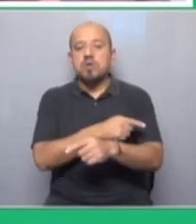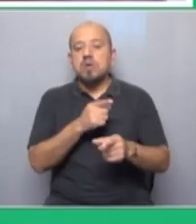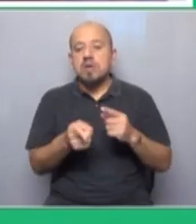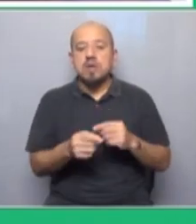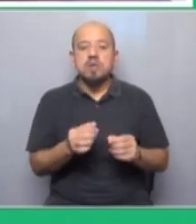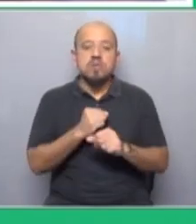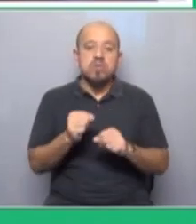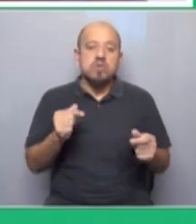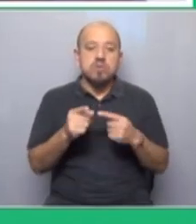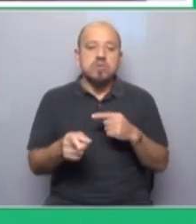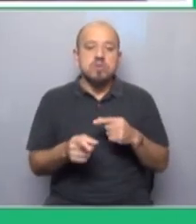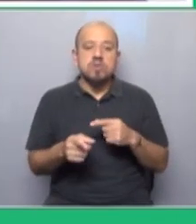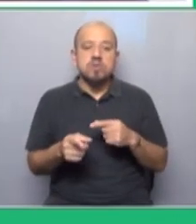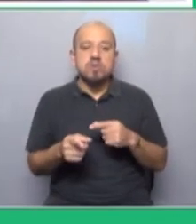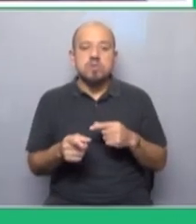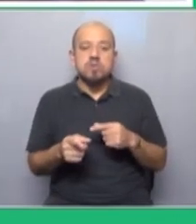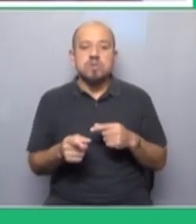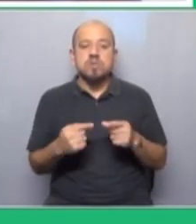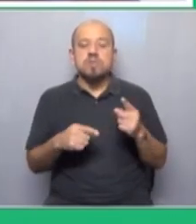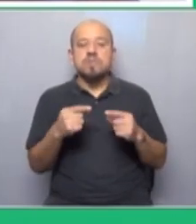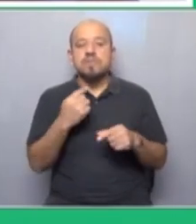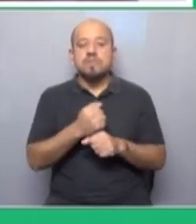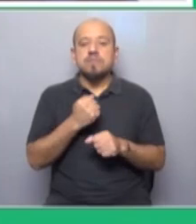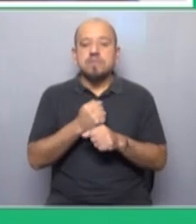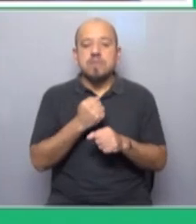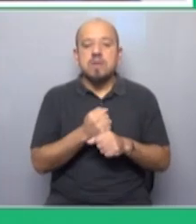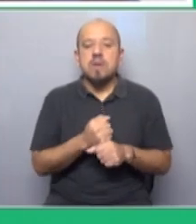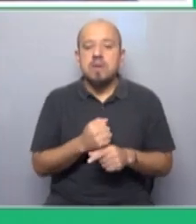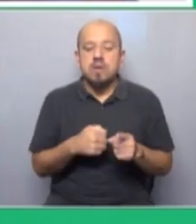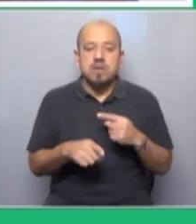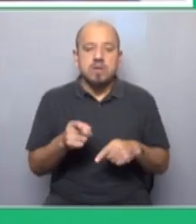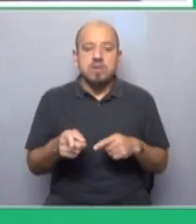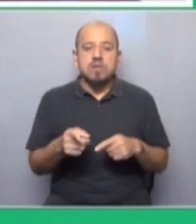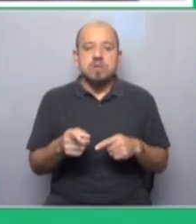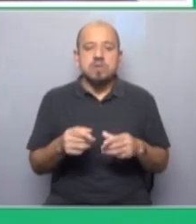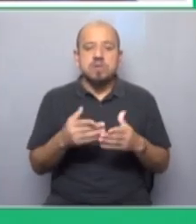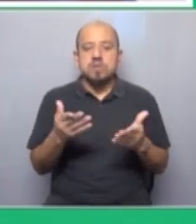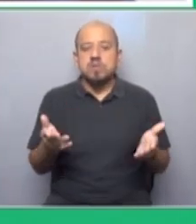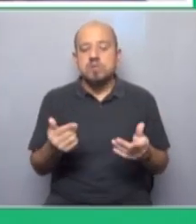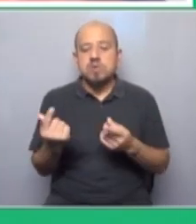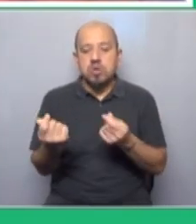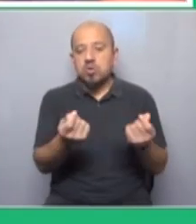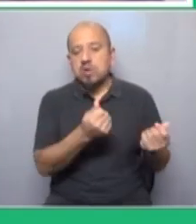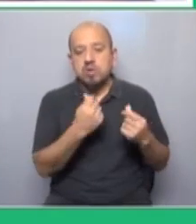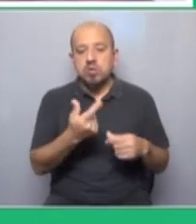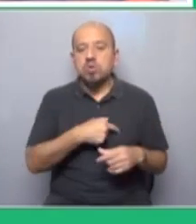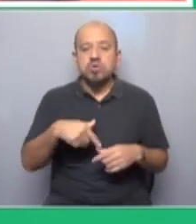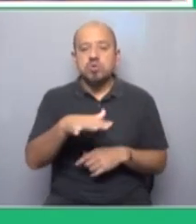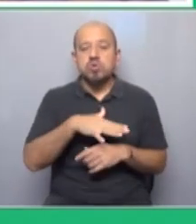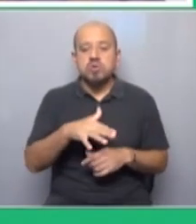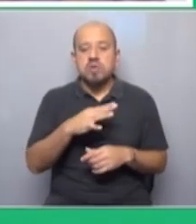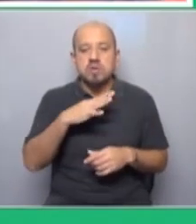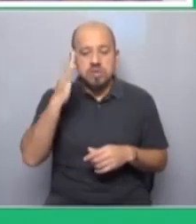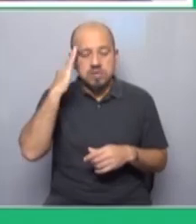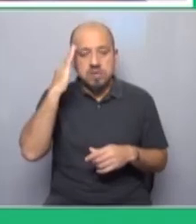imponer la precarietización del trabajo, el neoliberalismo, el recorte del gasto social. Todo lo que ya sabemos,